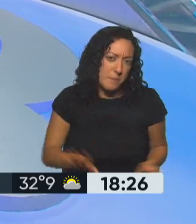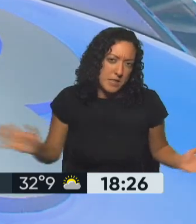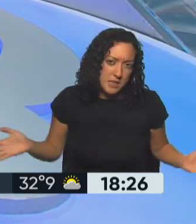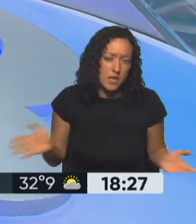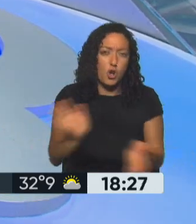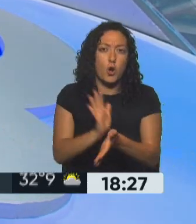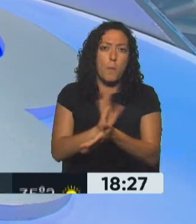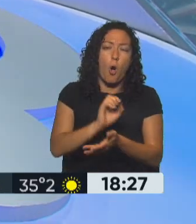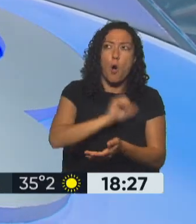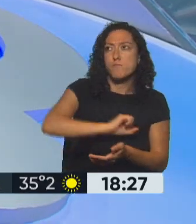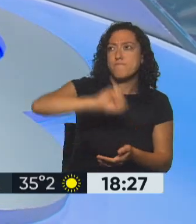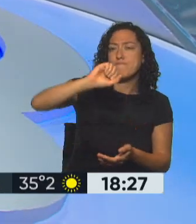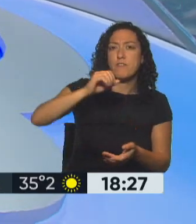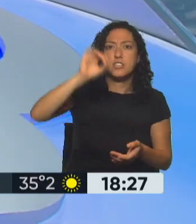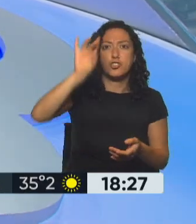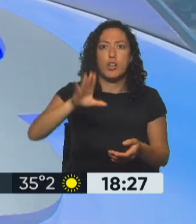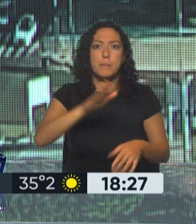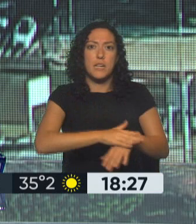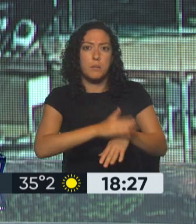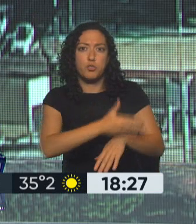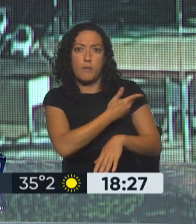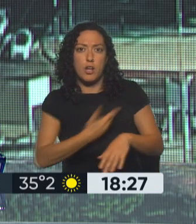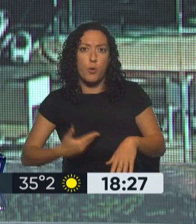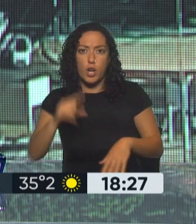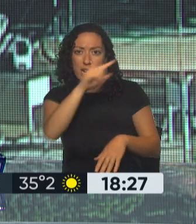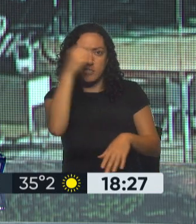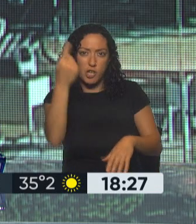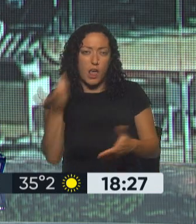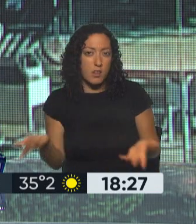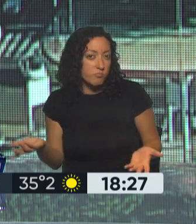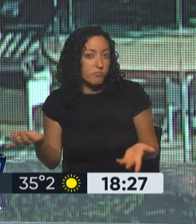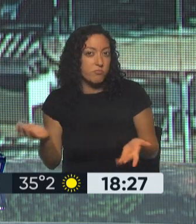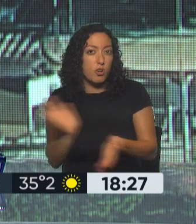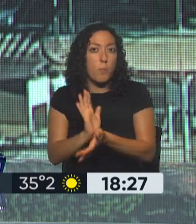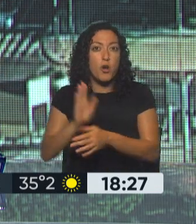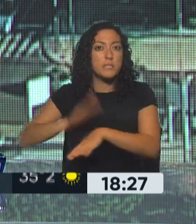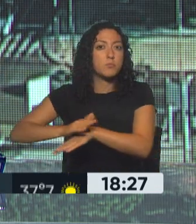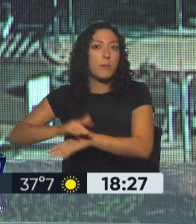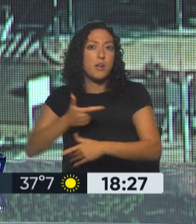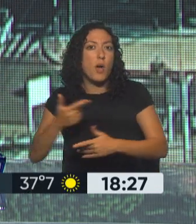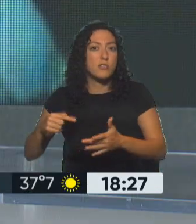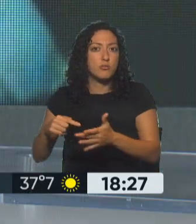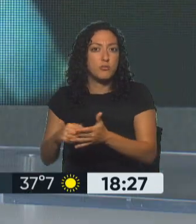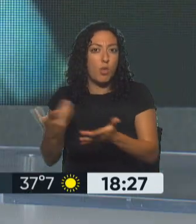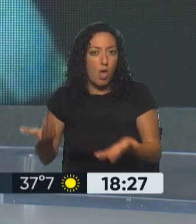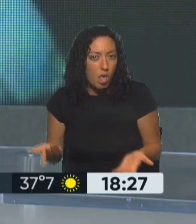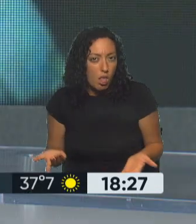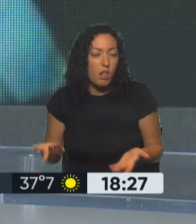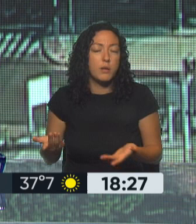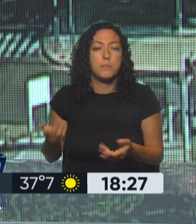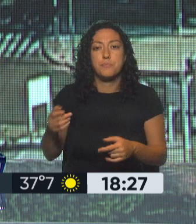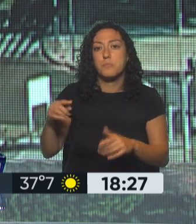autoridades locales, más tratándose de la ciudad de Buenos Aires, nada menos, el gobierno por lo menos con más